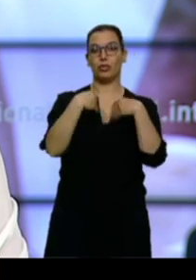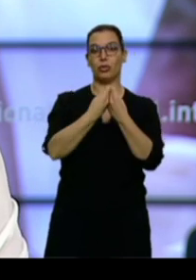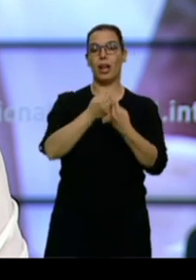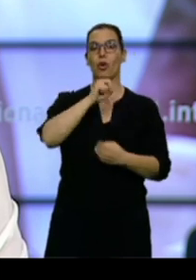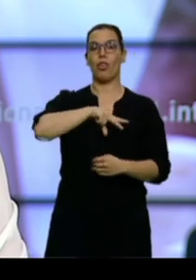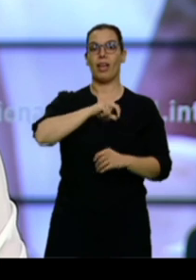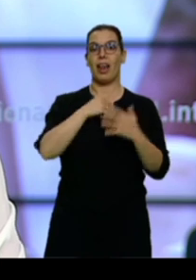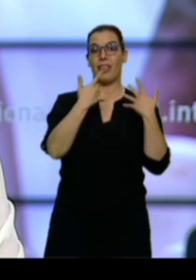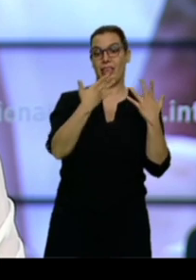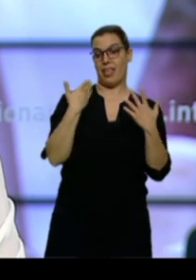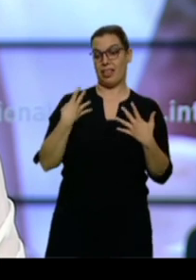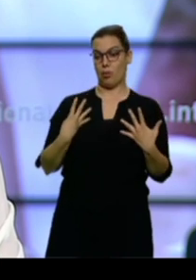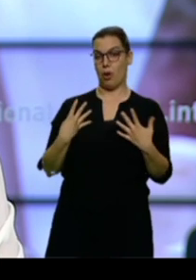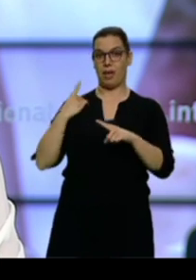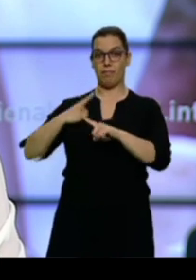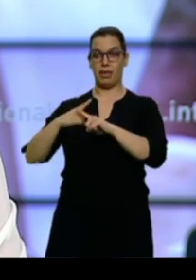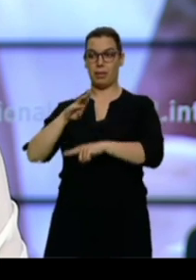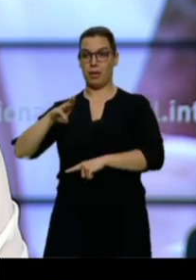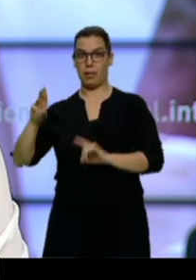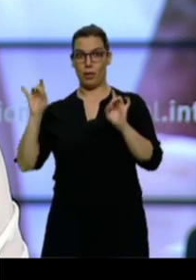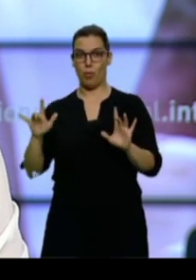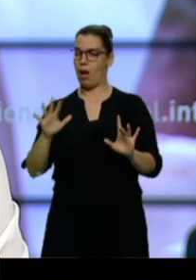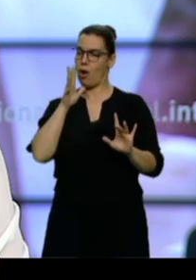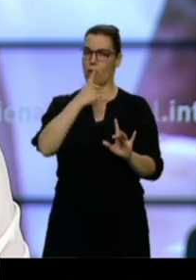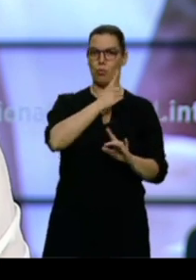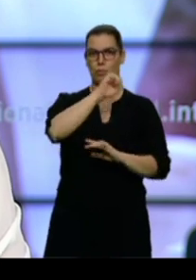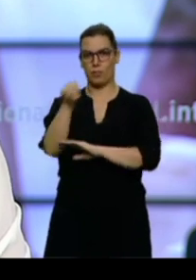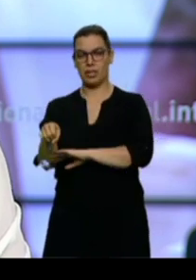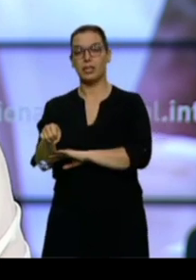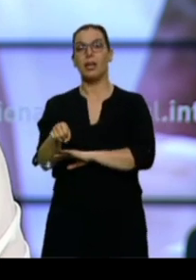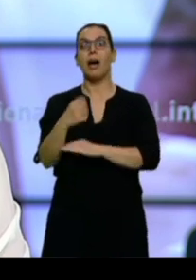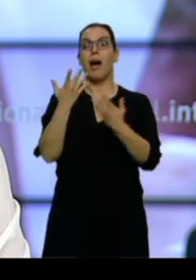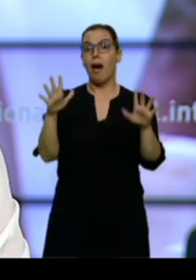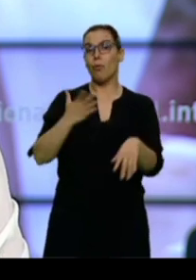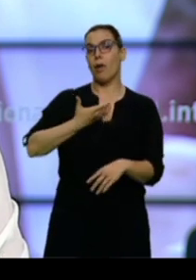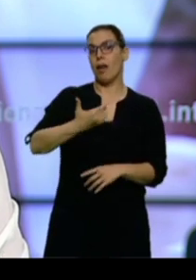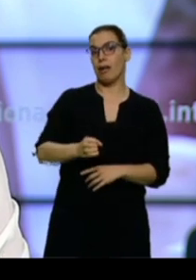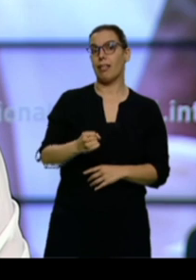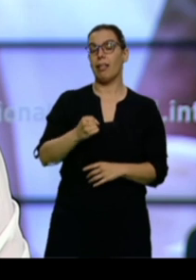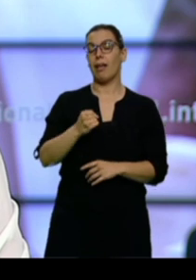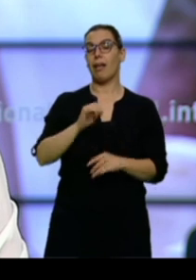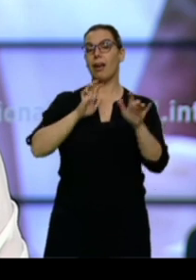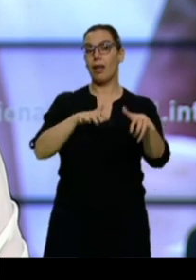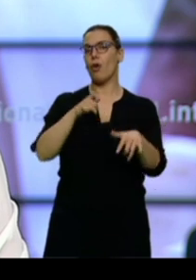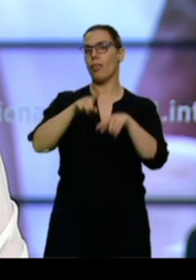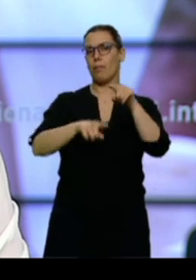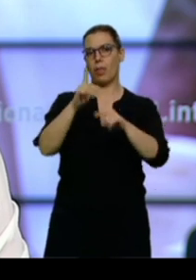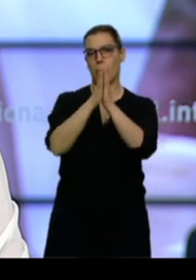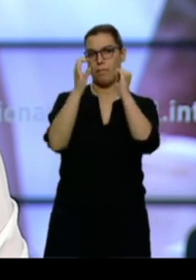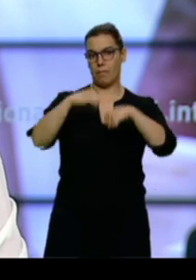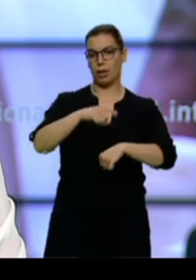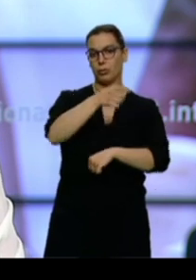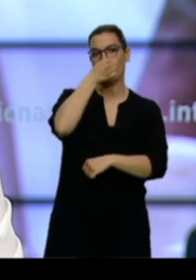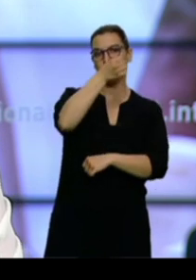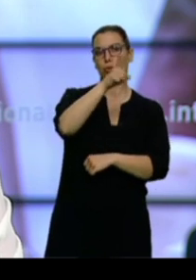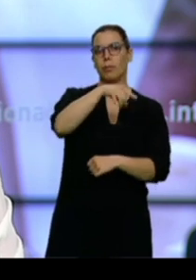Ediles con el Partido Popular. Aún así, la Alcaldía de León sigue pendiente de los pactos. Los socialistas han recurrido a la Junta Electoral